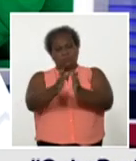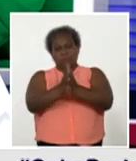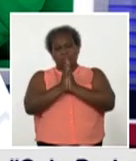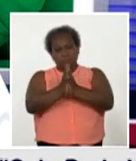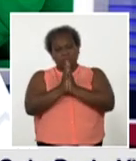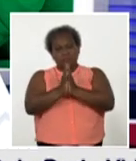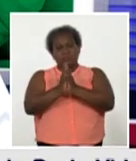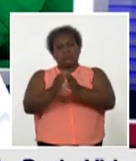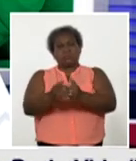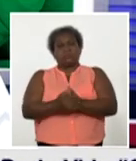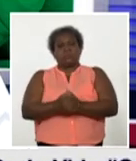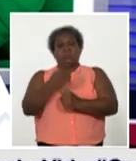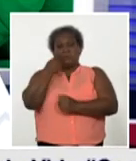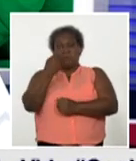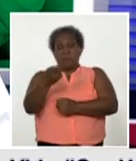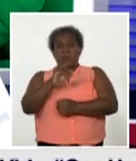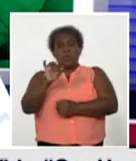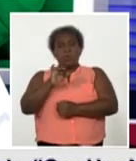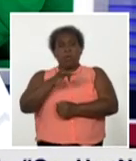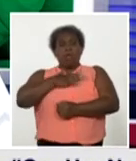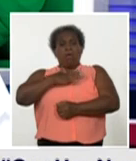viéndola como un catarro común.